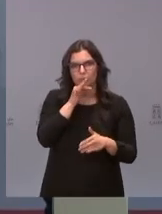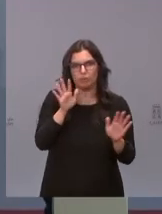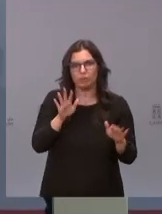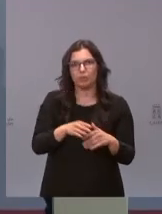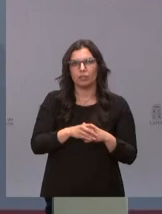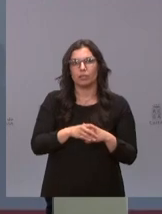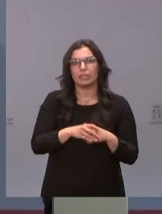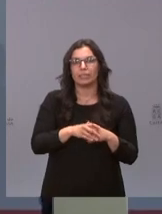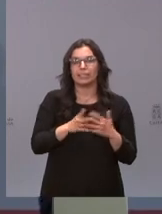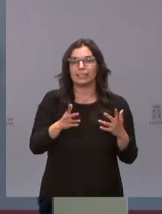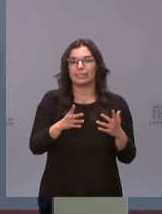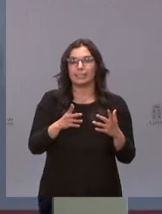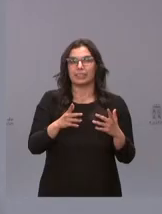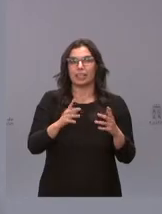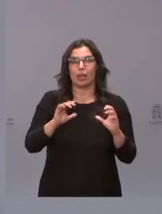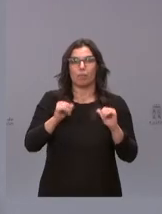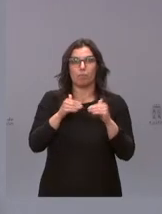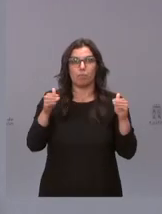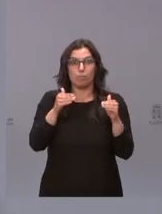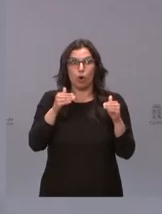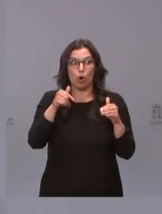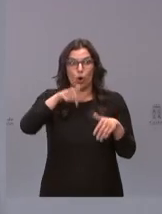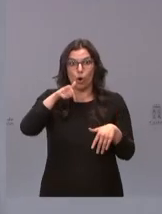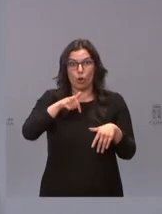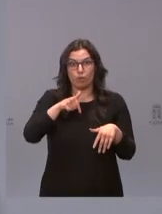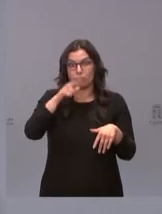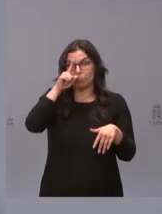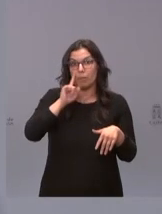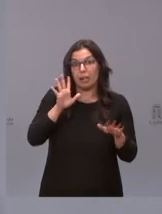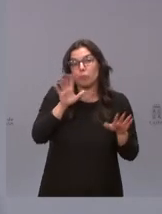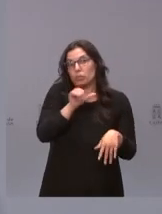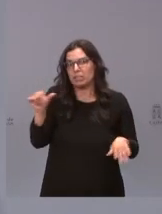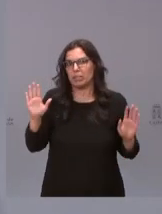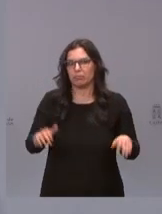fallan los datos empezaba hoy esta semana esta semana